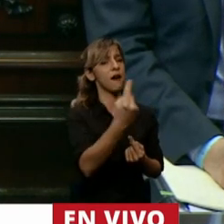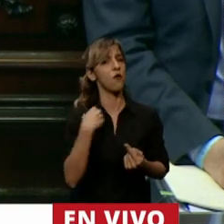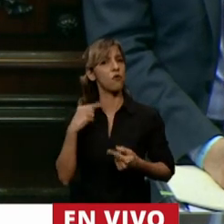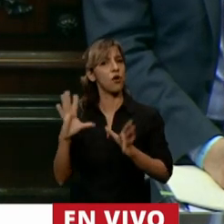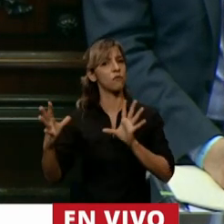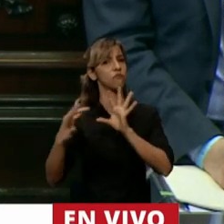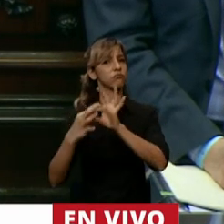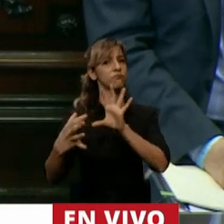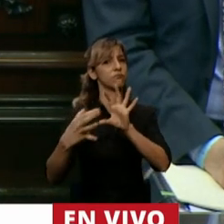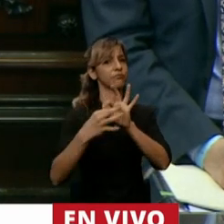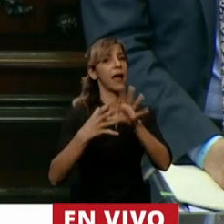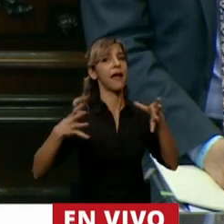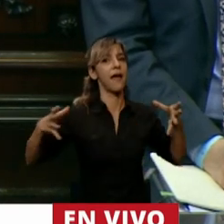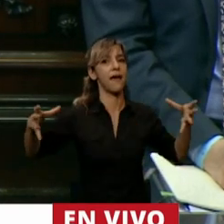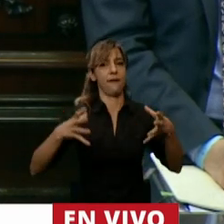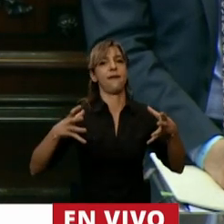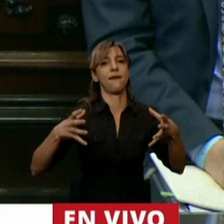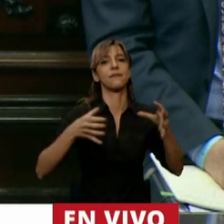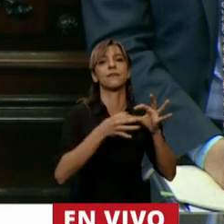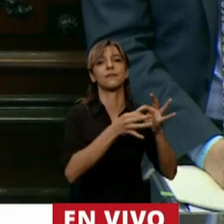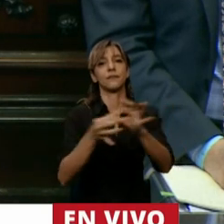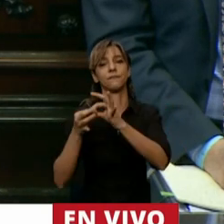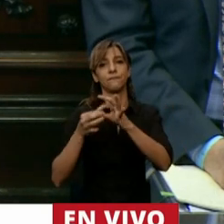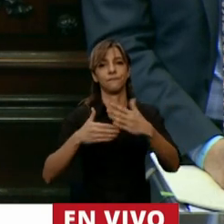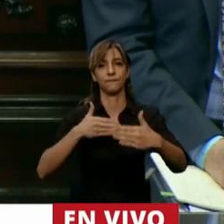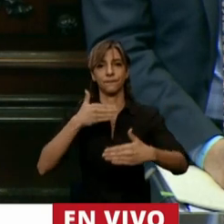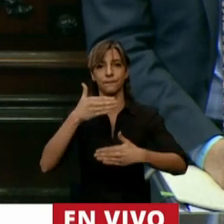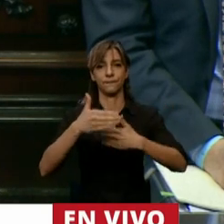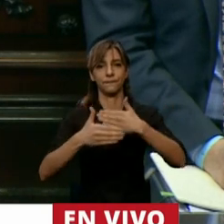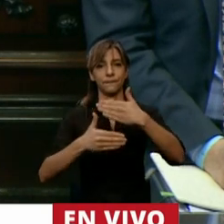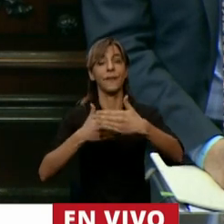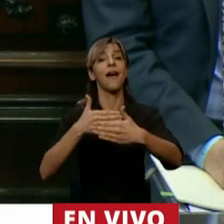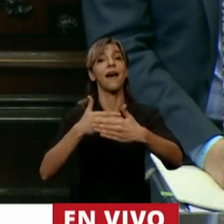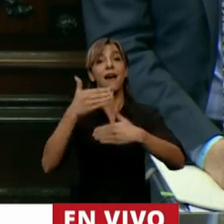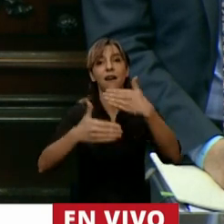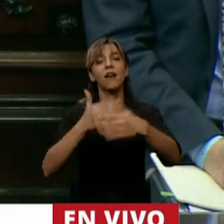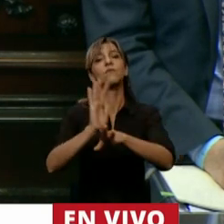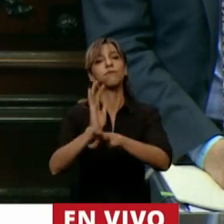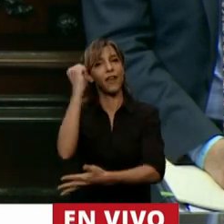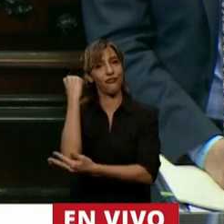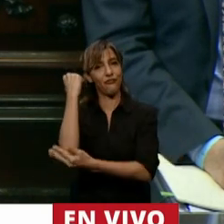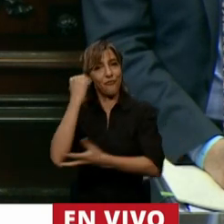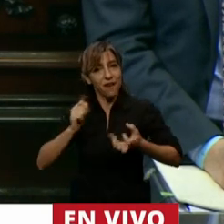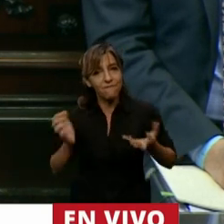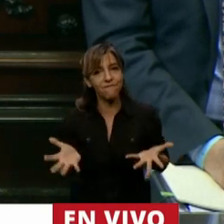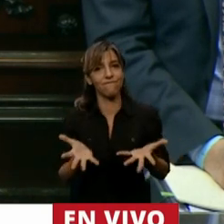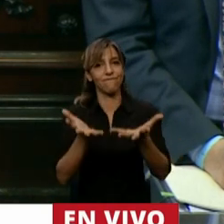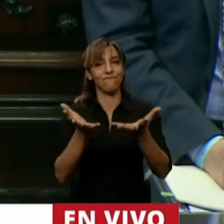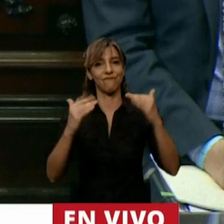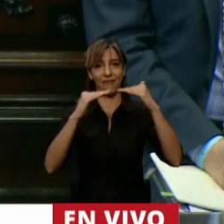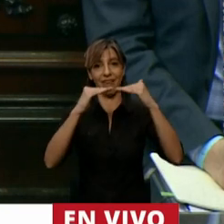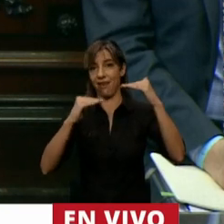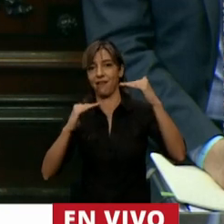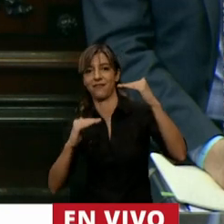recursos para resistir y para lidiar sobre las desigualdades sociales los desequilibrios económicos y la degradación